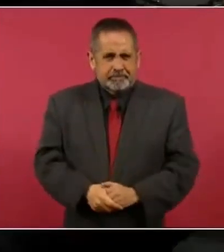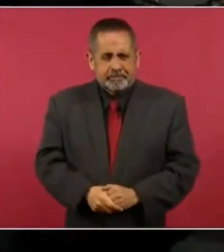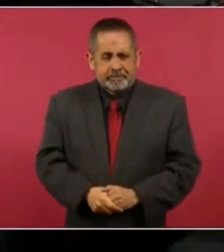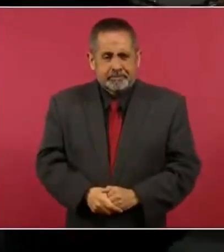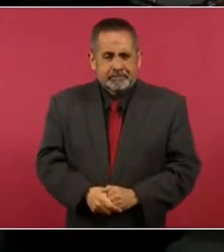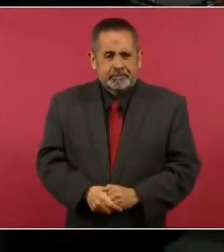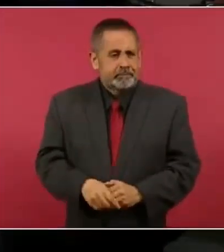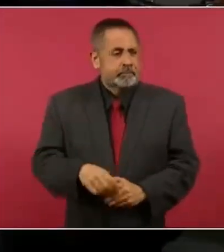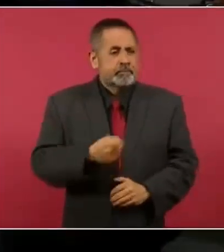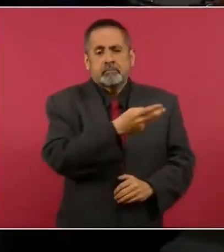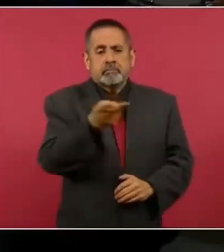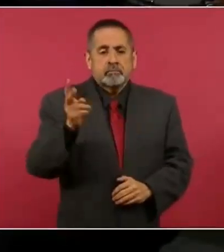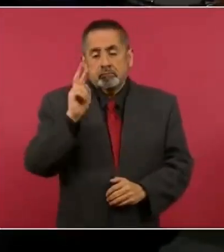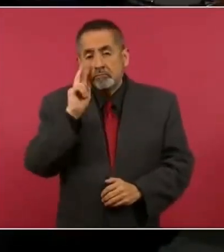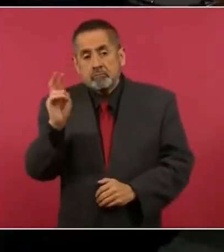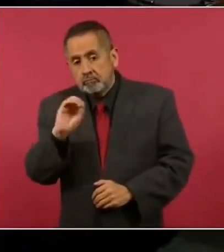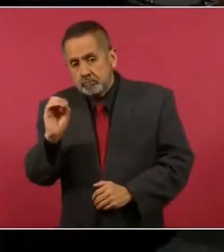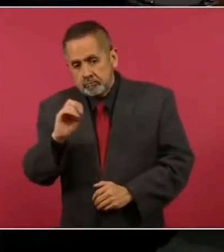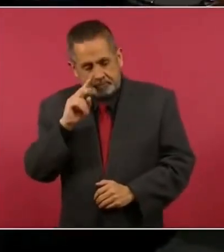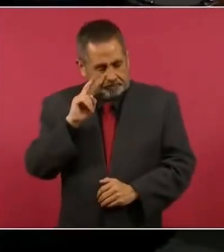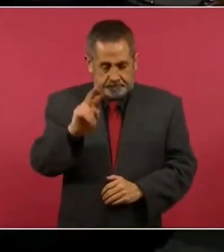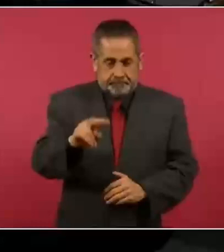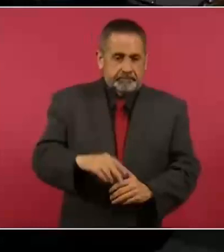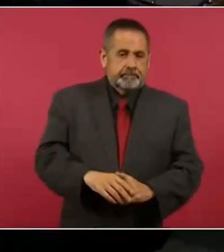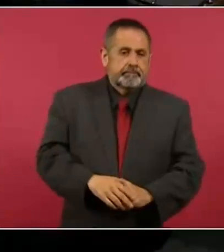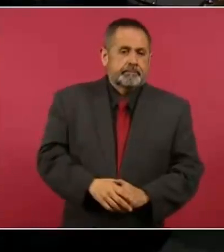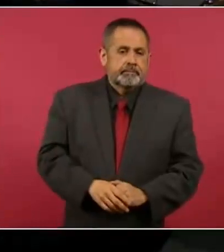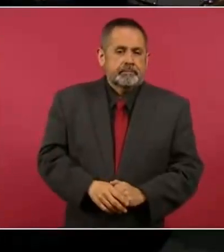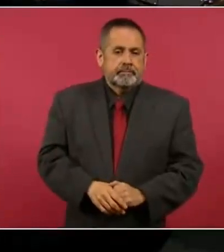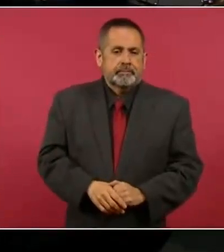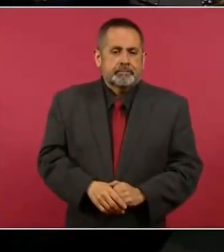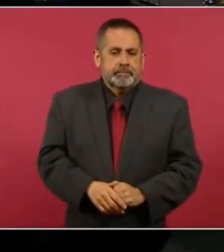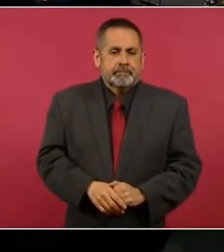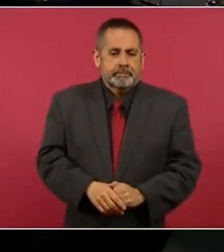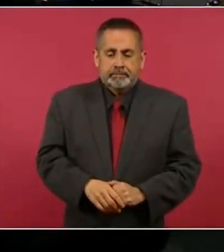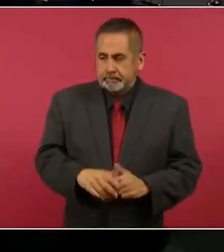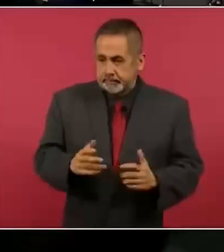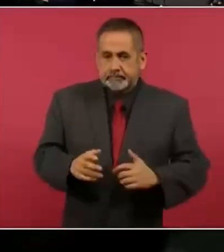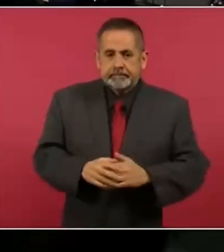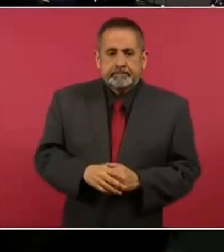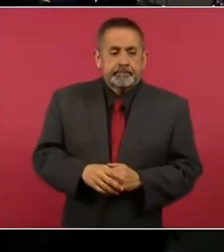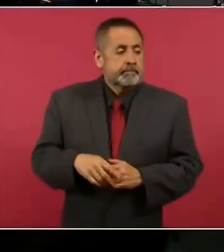Por los que no la vieron. Porque es que esto no se repite.